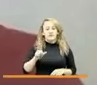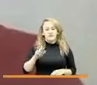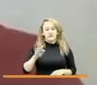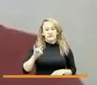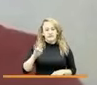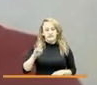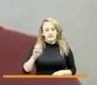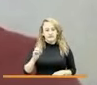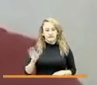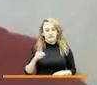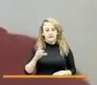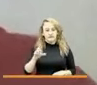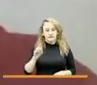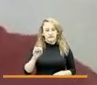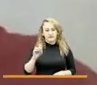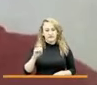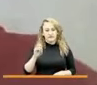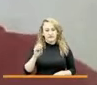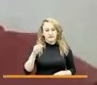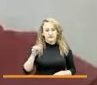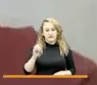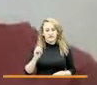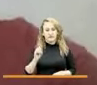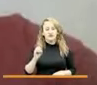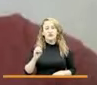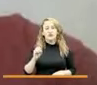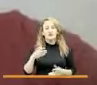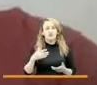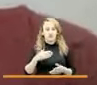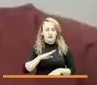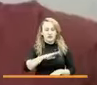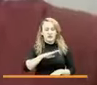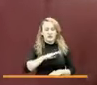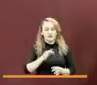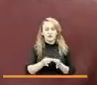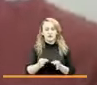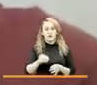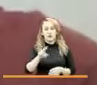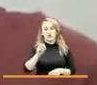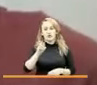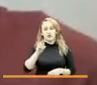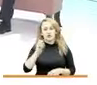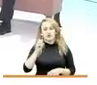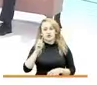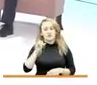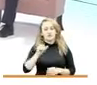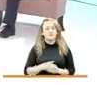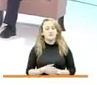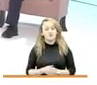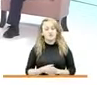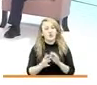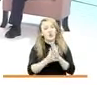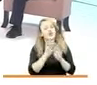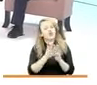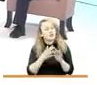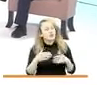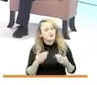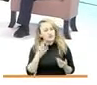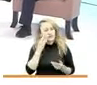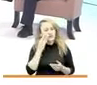el alcalde del municipio de Norosí Bolívar sí señor alcalde cuéntenos cómo ha sido la experiencia